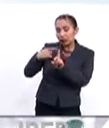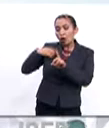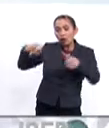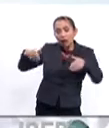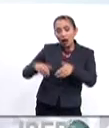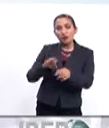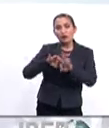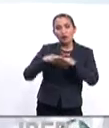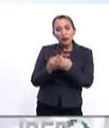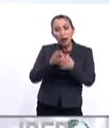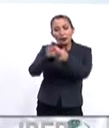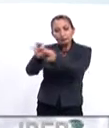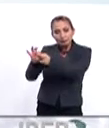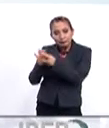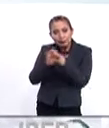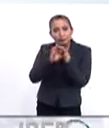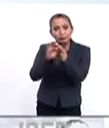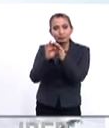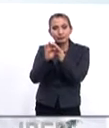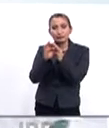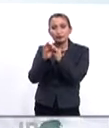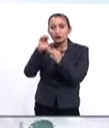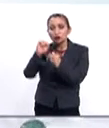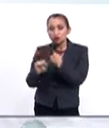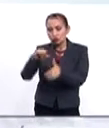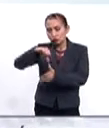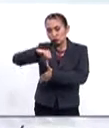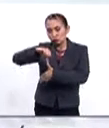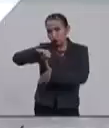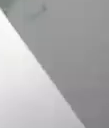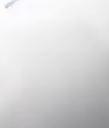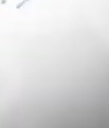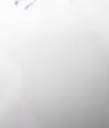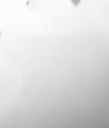un mecanismo de coordinación suramericana.